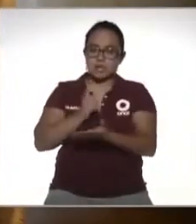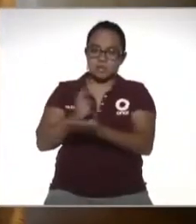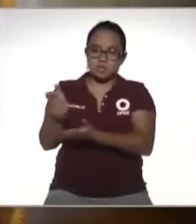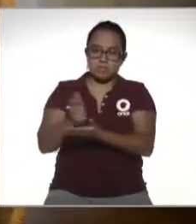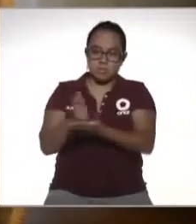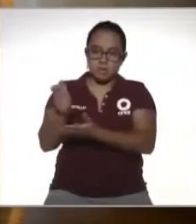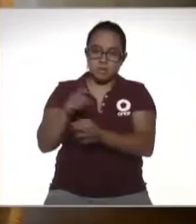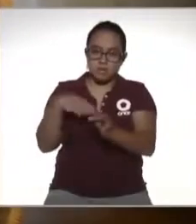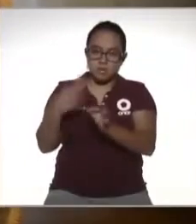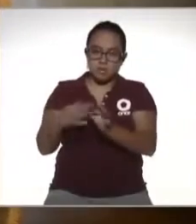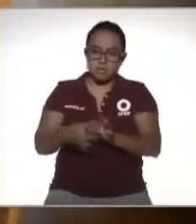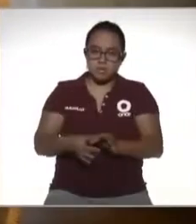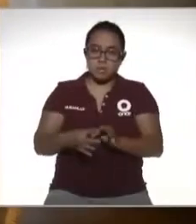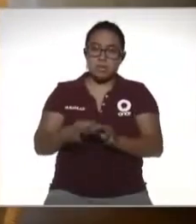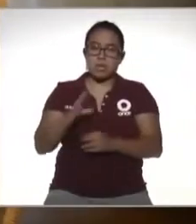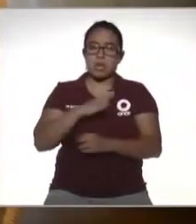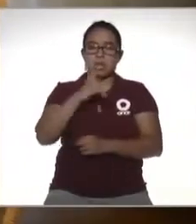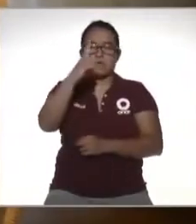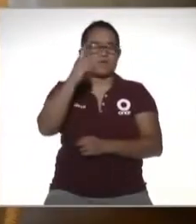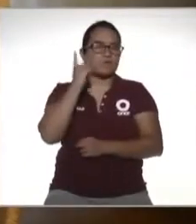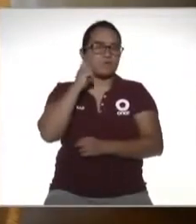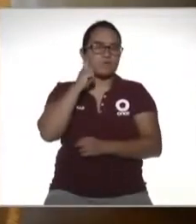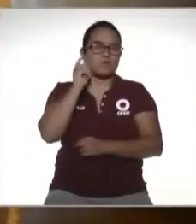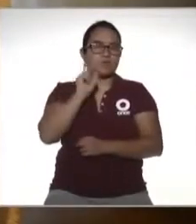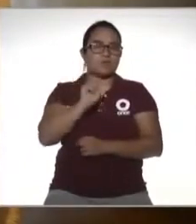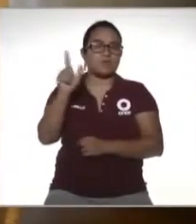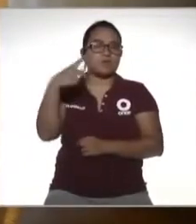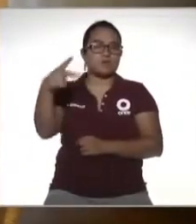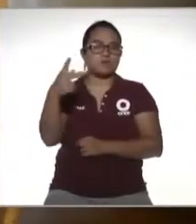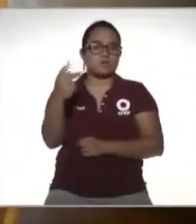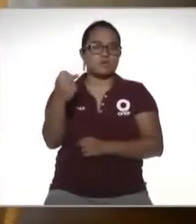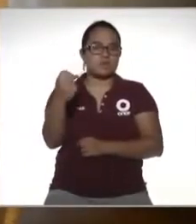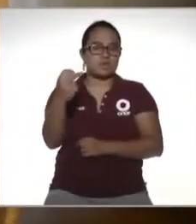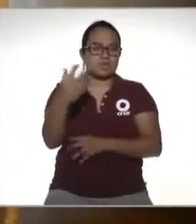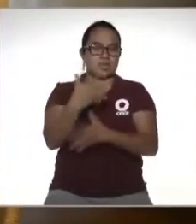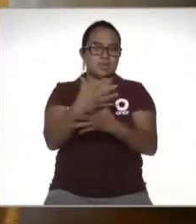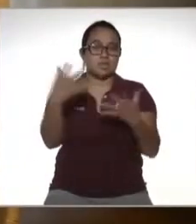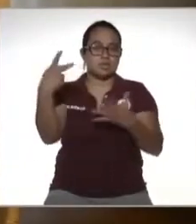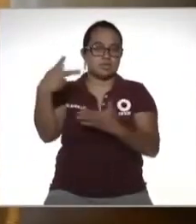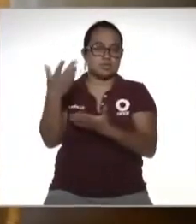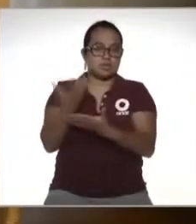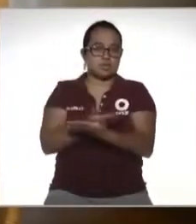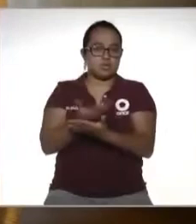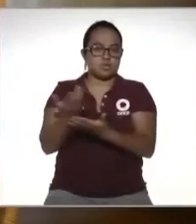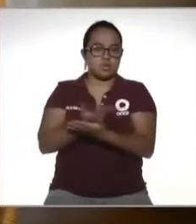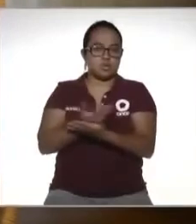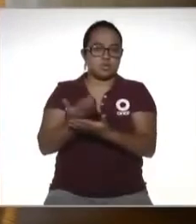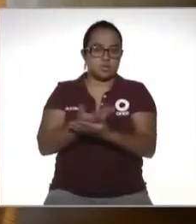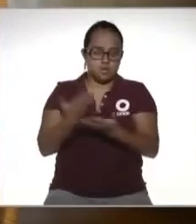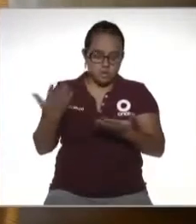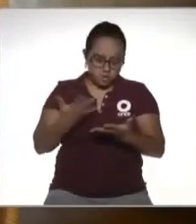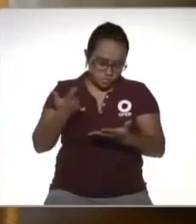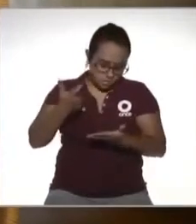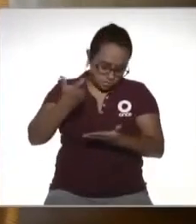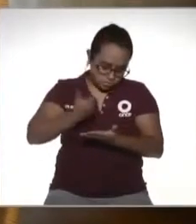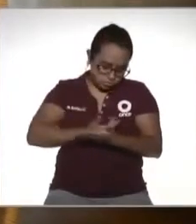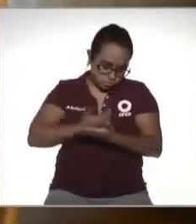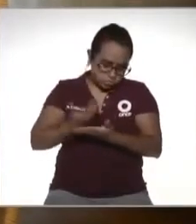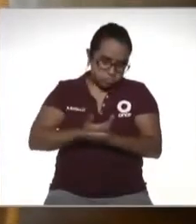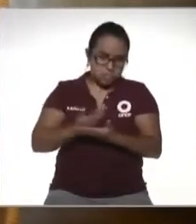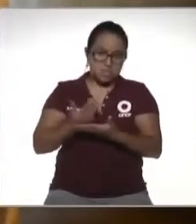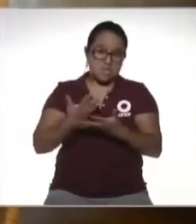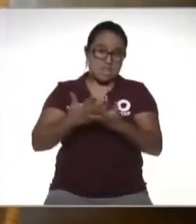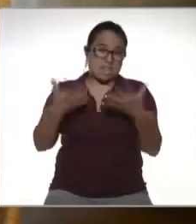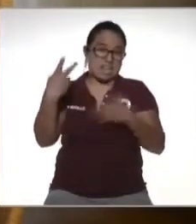pagos existe un caso muy famoso de una gran televisora donde el contador que llevaba las cuentas de grandes